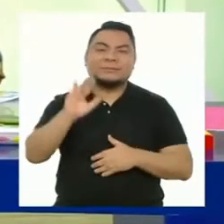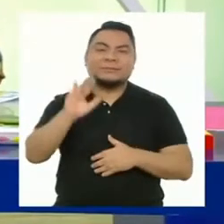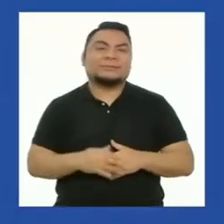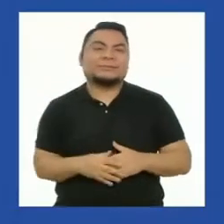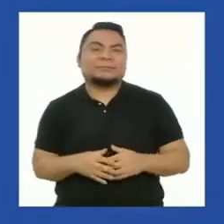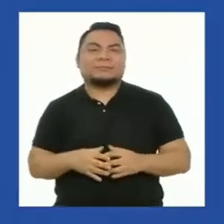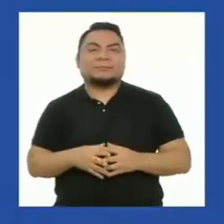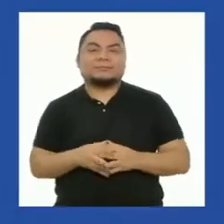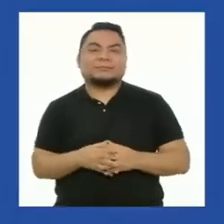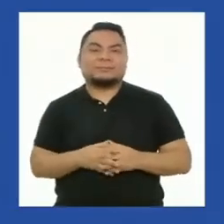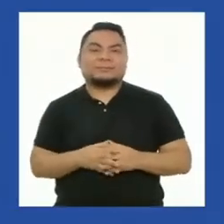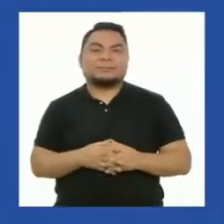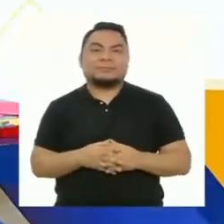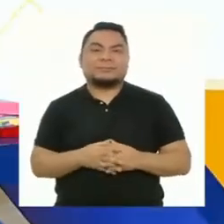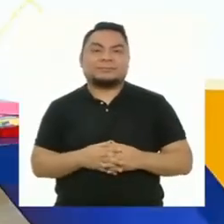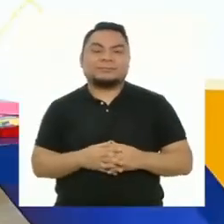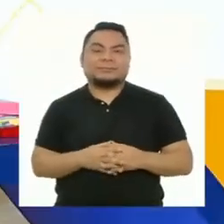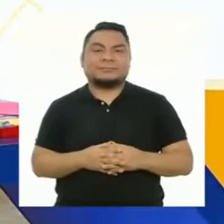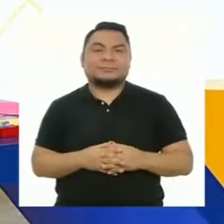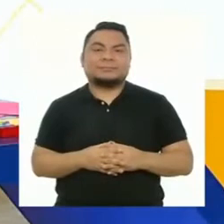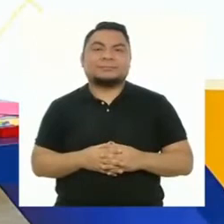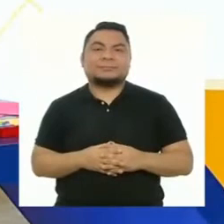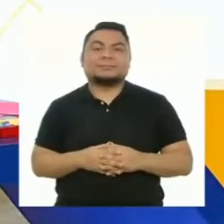chao!